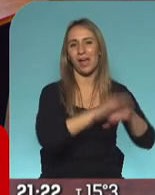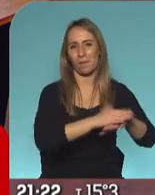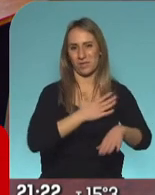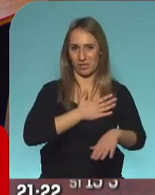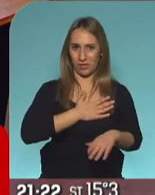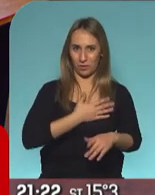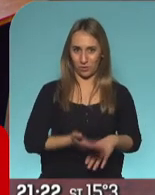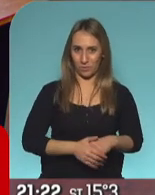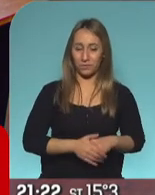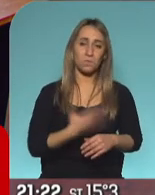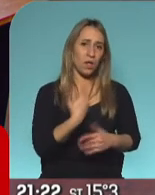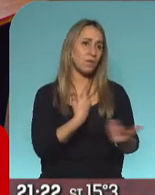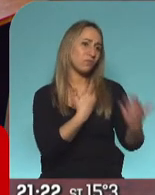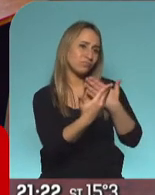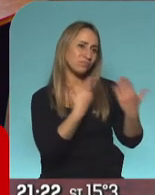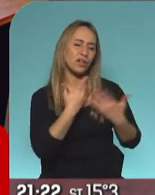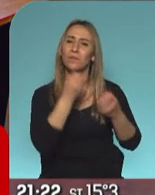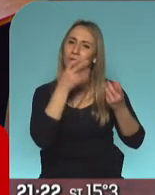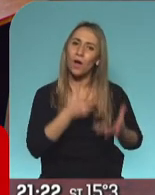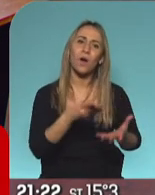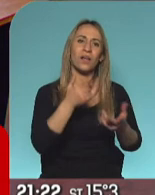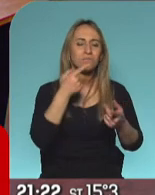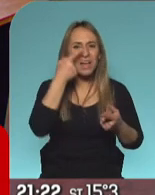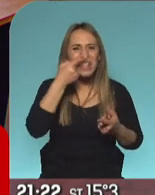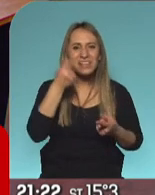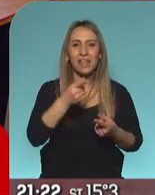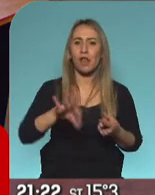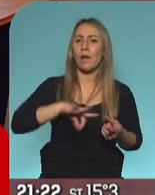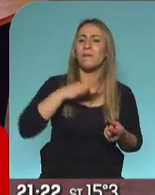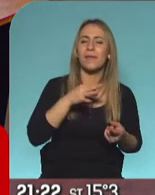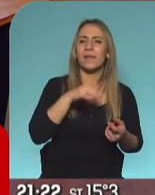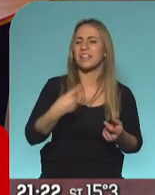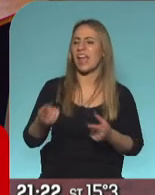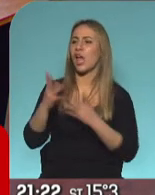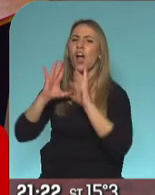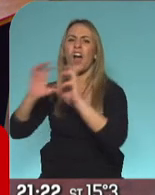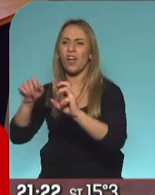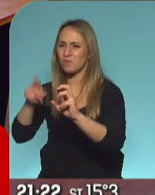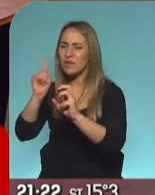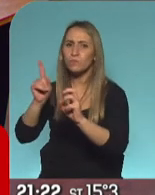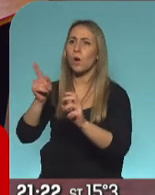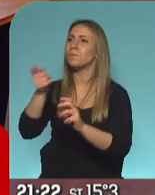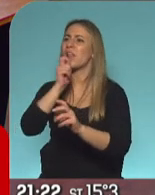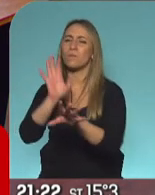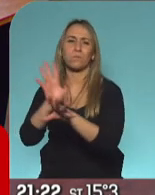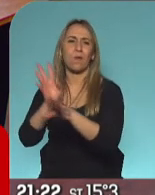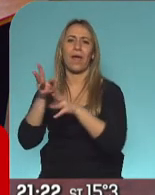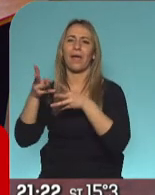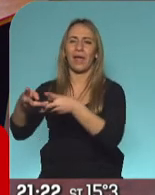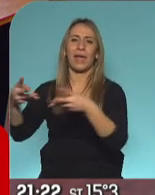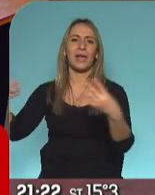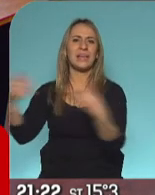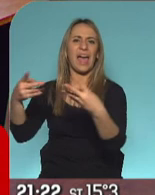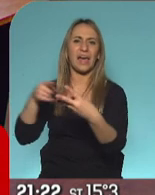que, me parece que eso, no obrece mucho más la vida, que seguir, este, plantado en el odio, esa porquería del periodismo de guerra, que planteó